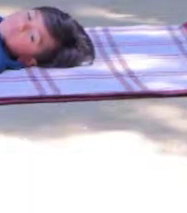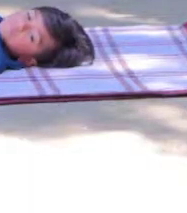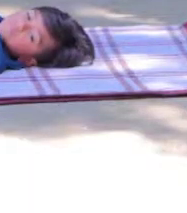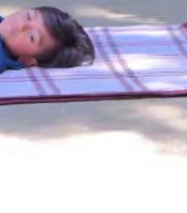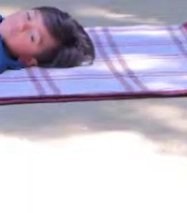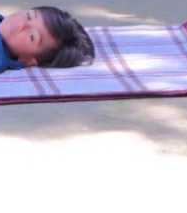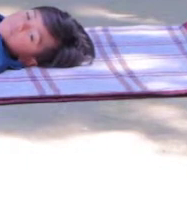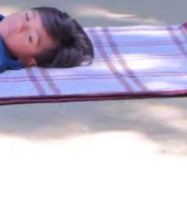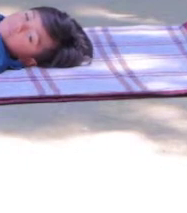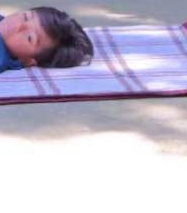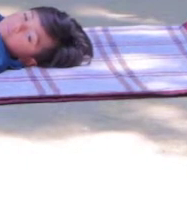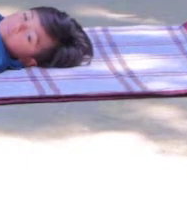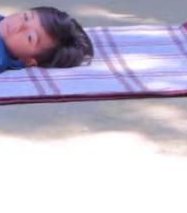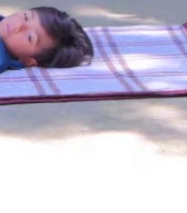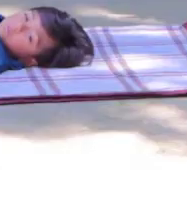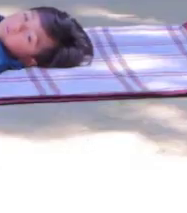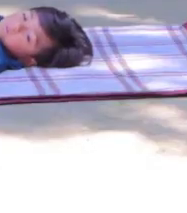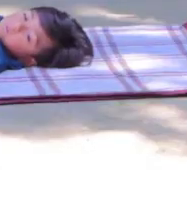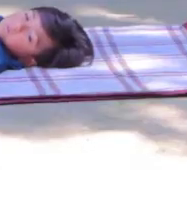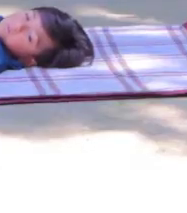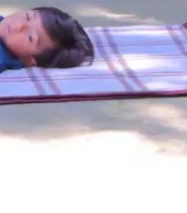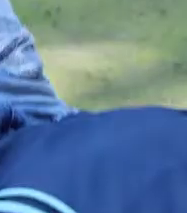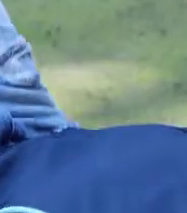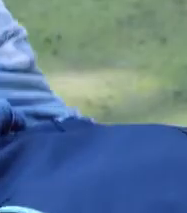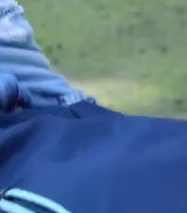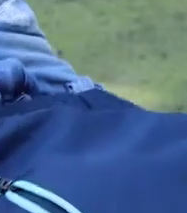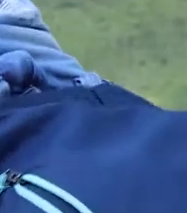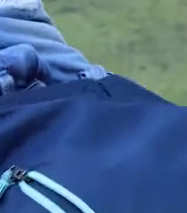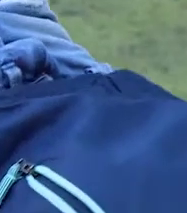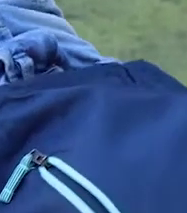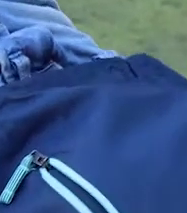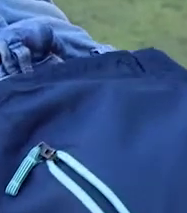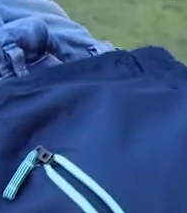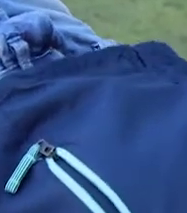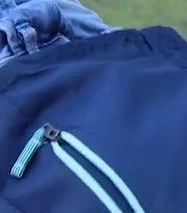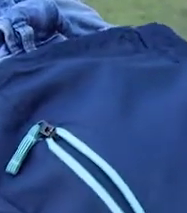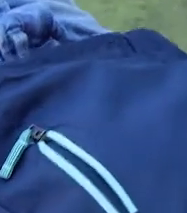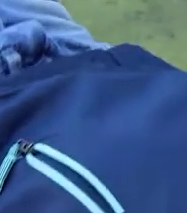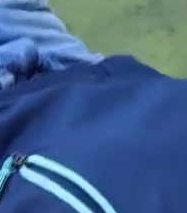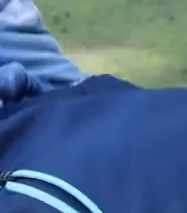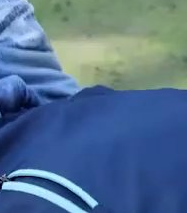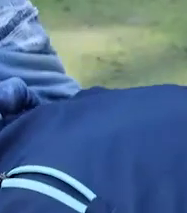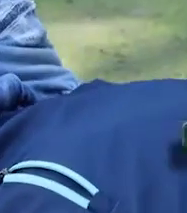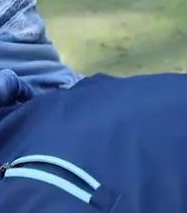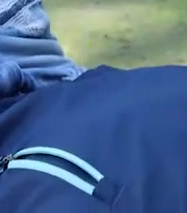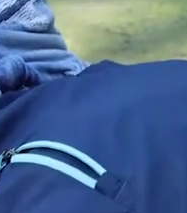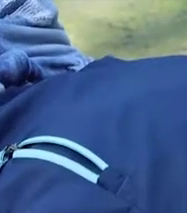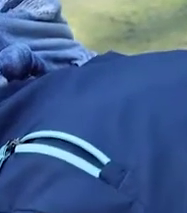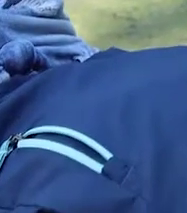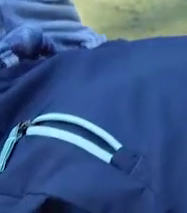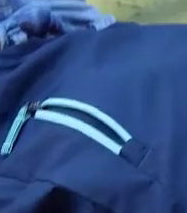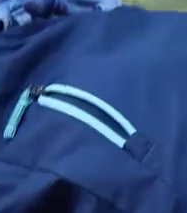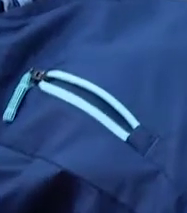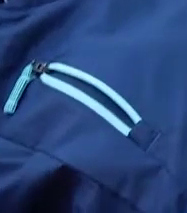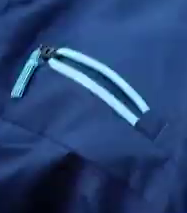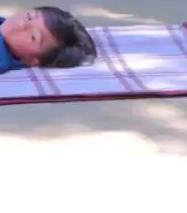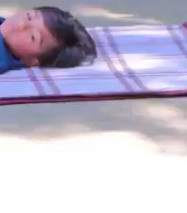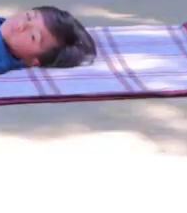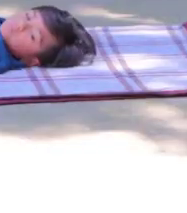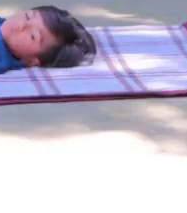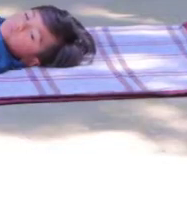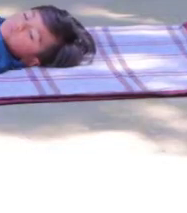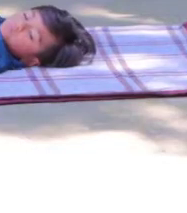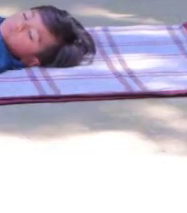Respiramos y bajamos. Mantenemos nuestros pies juntos. Elevamos cadera. Una vez más.